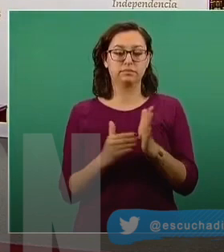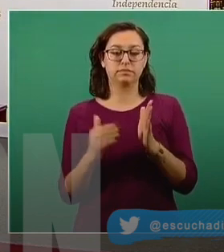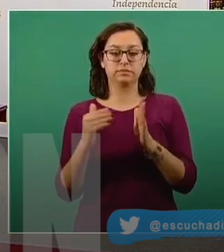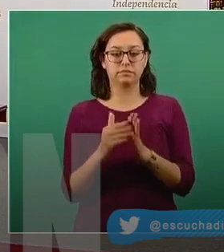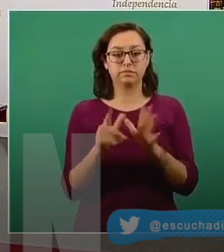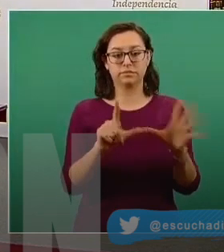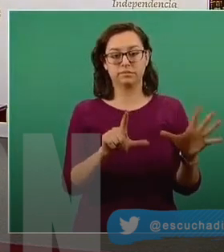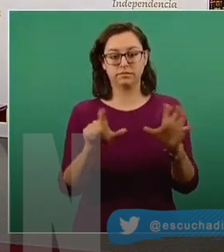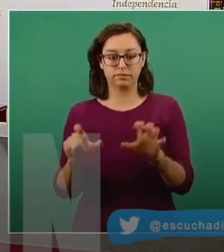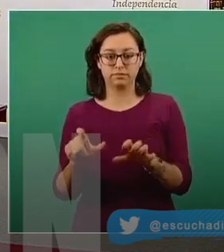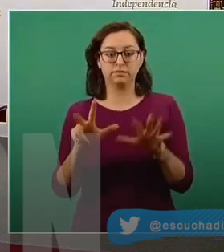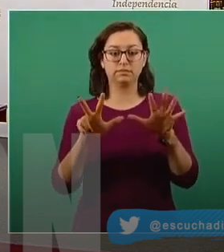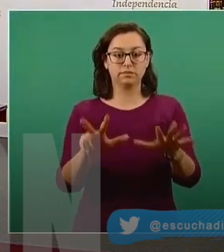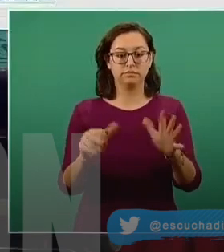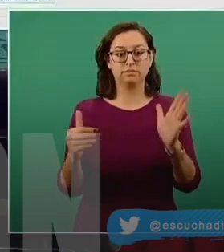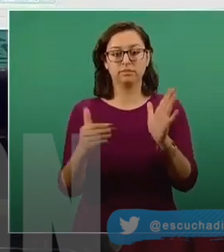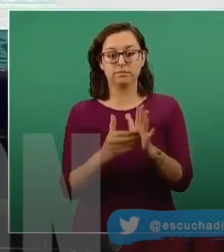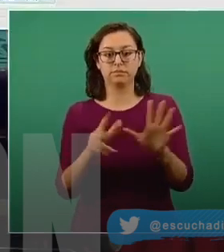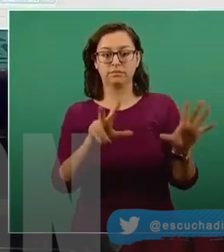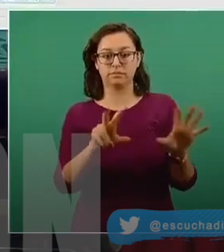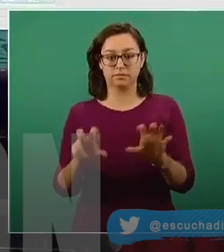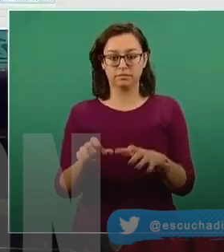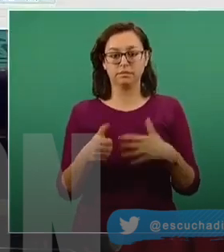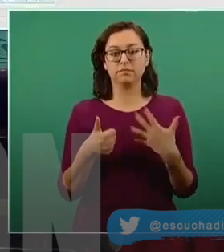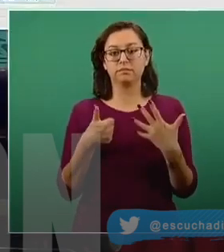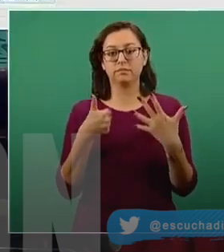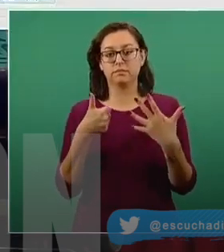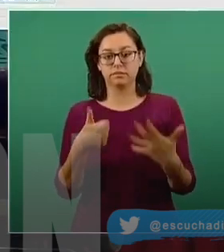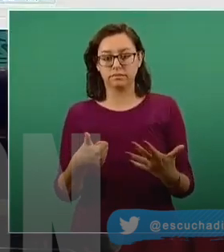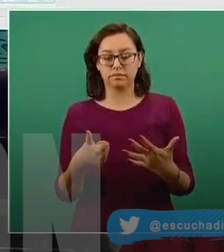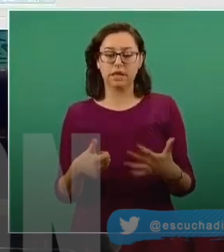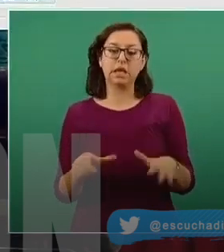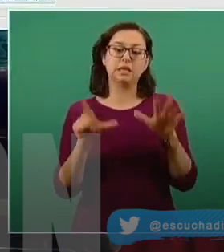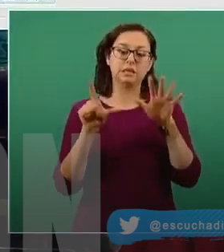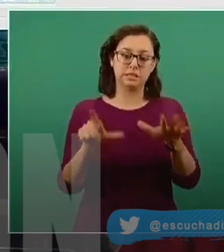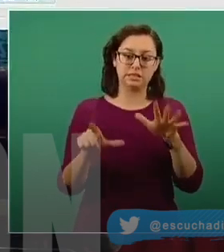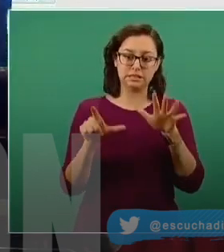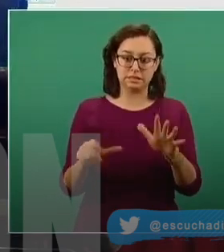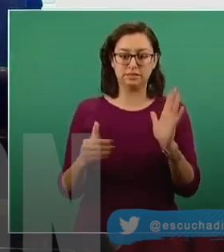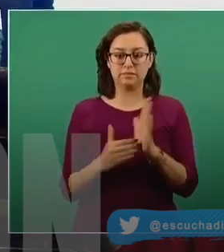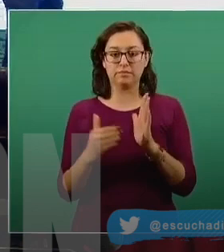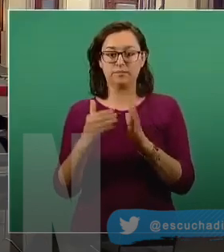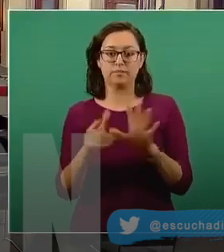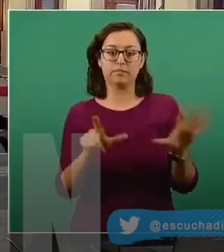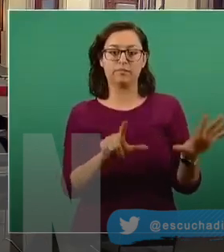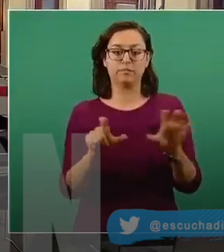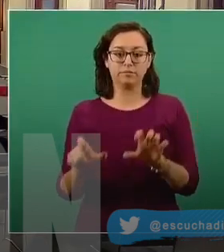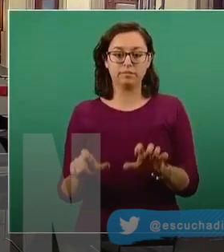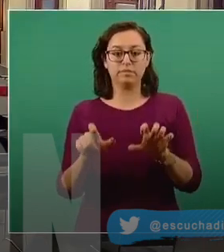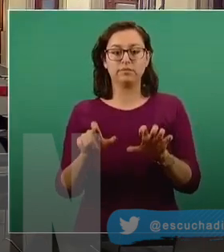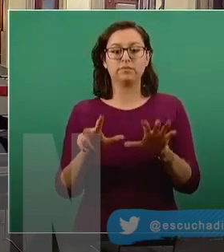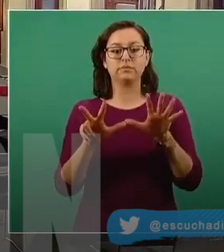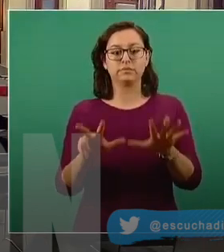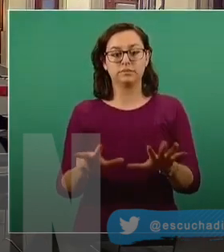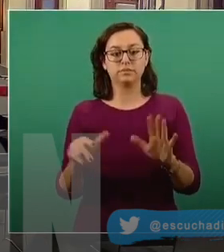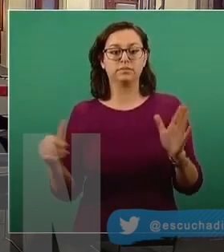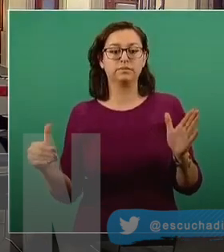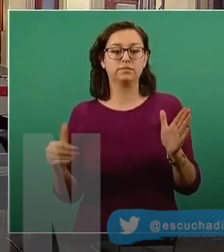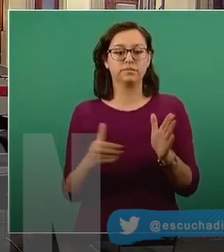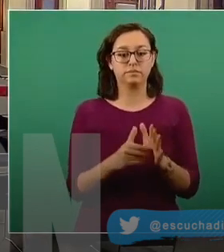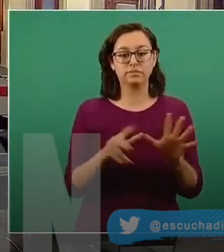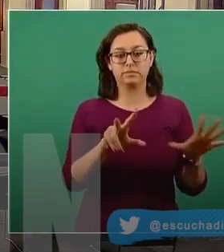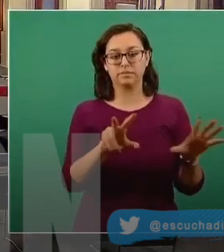718 mil 806, 17 millones 718 mil 806